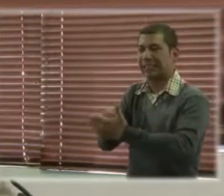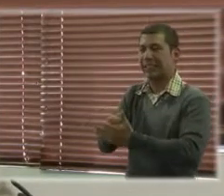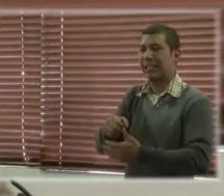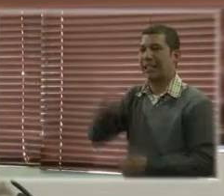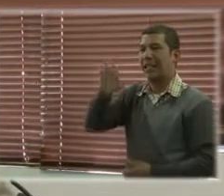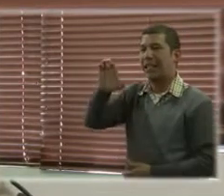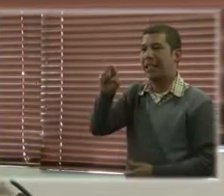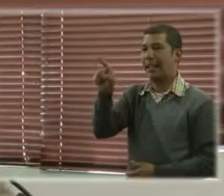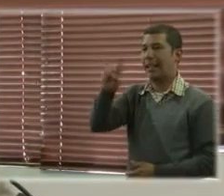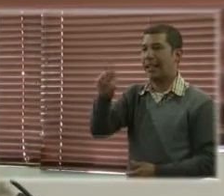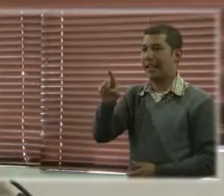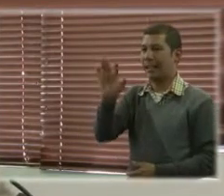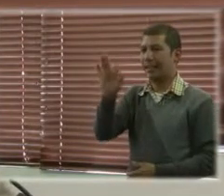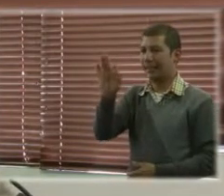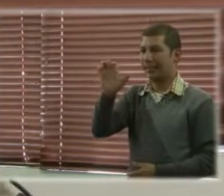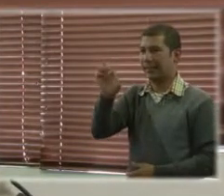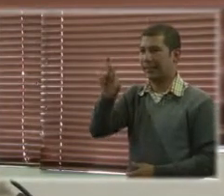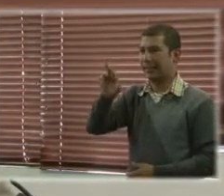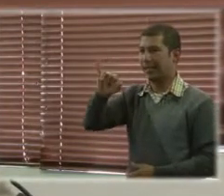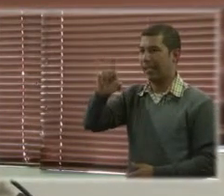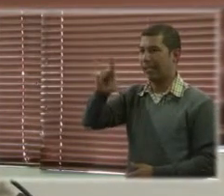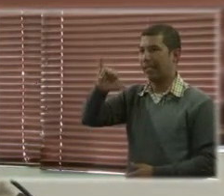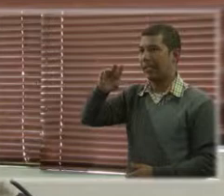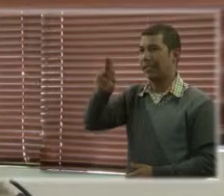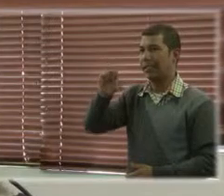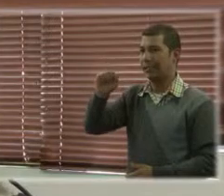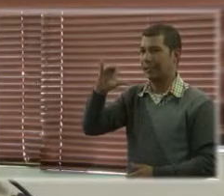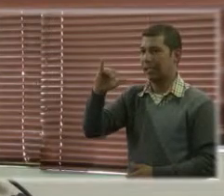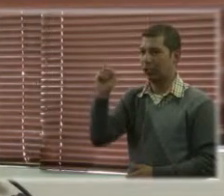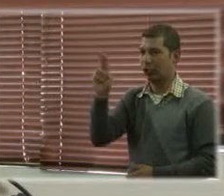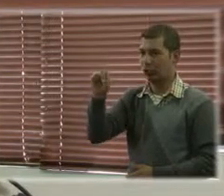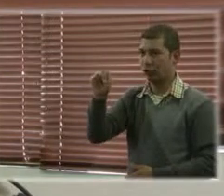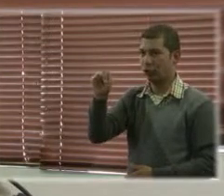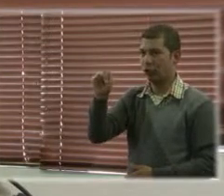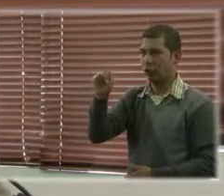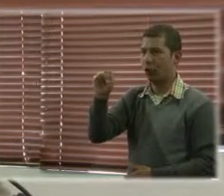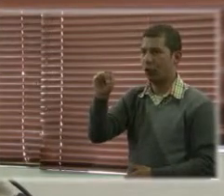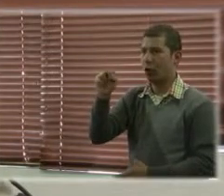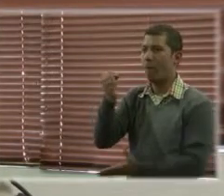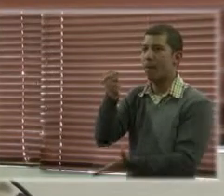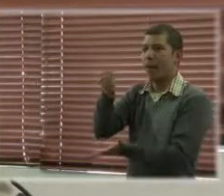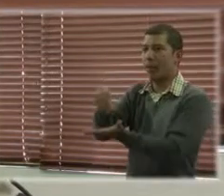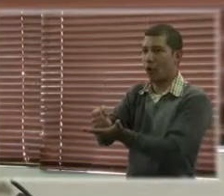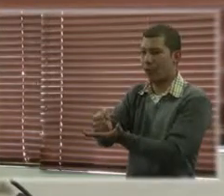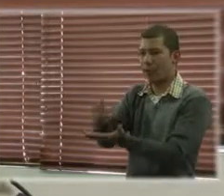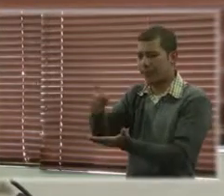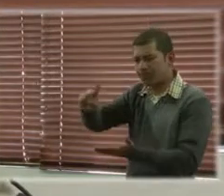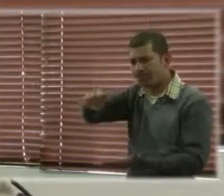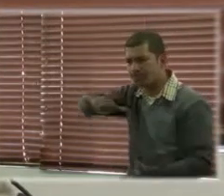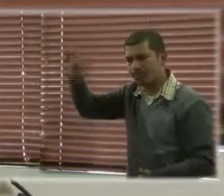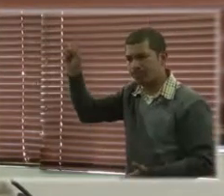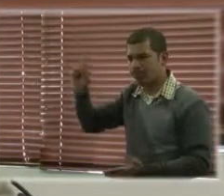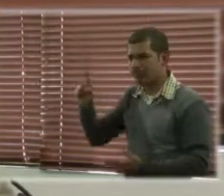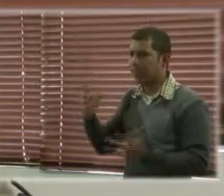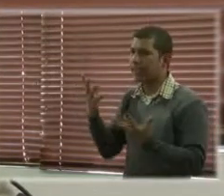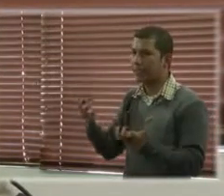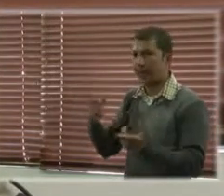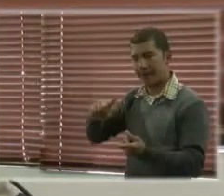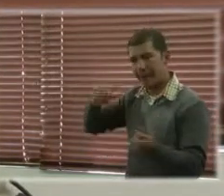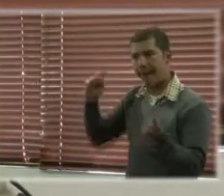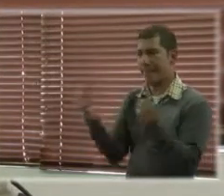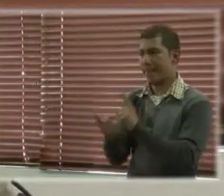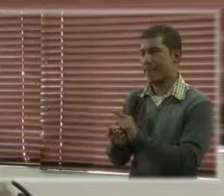con otros temas o con esos temas, pero de manera ya más profunda con otros